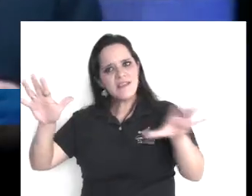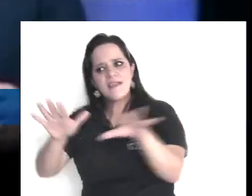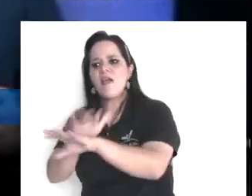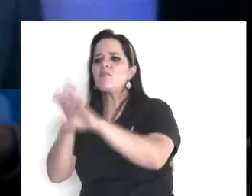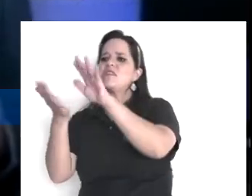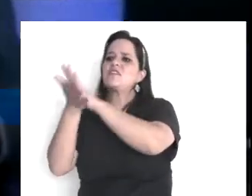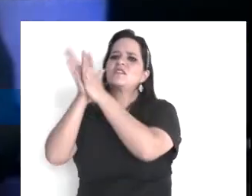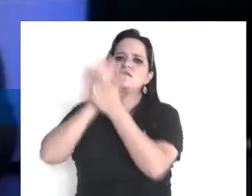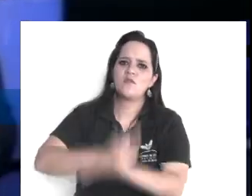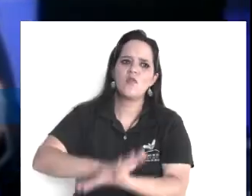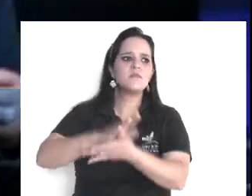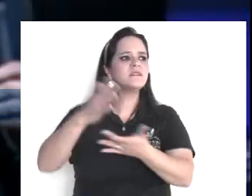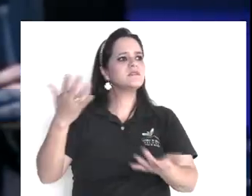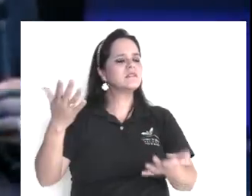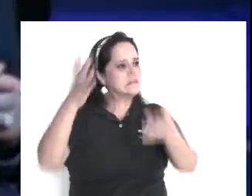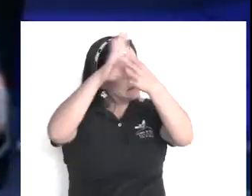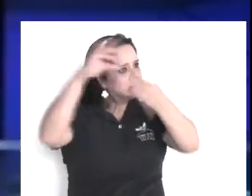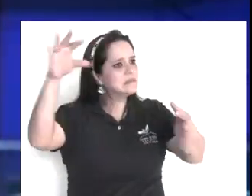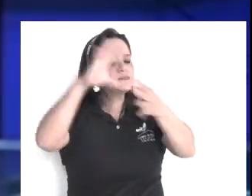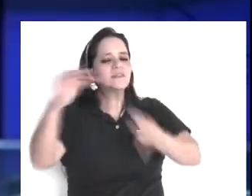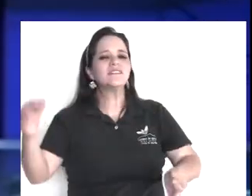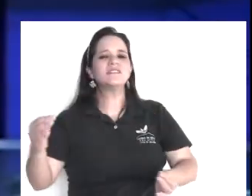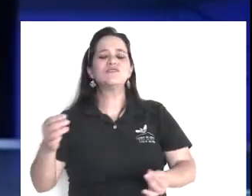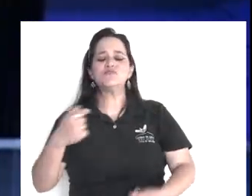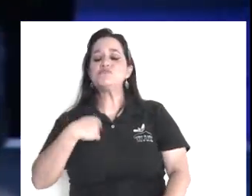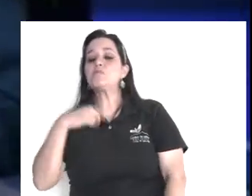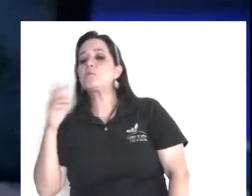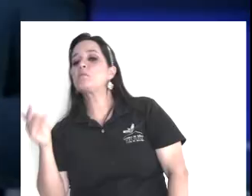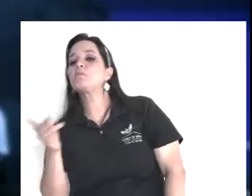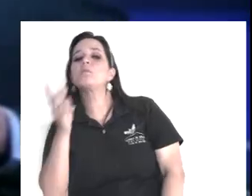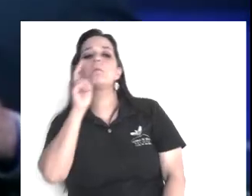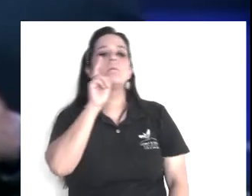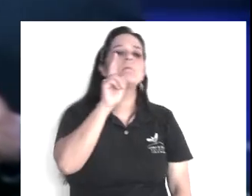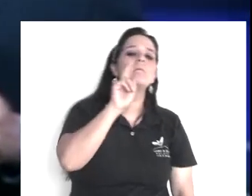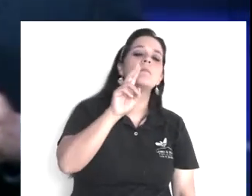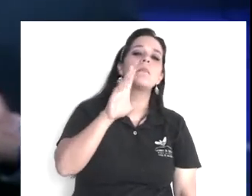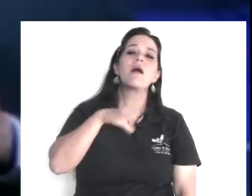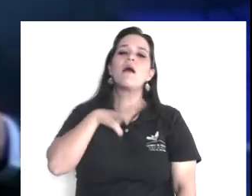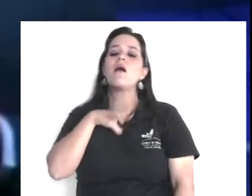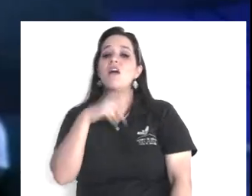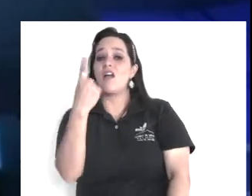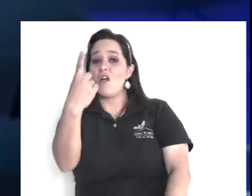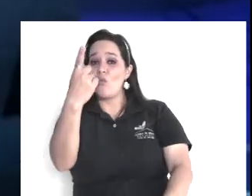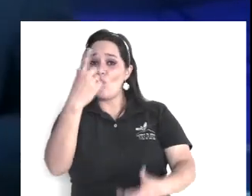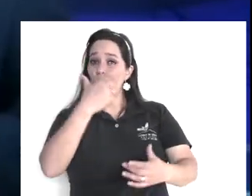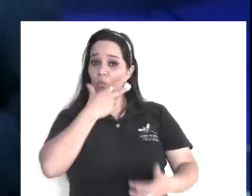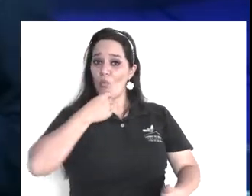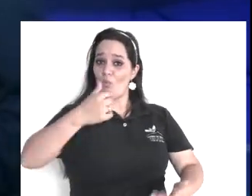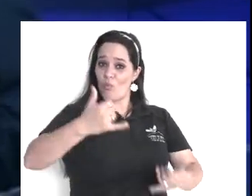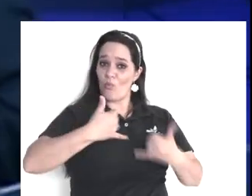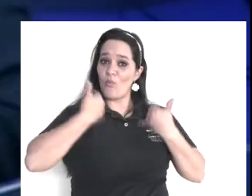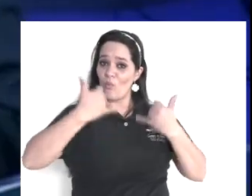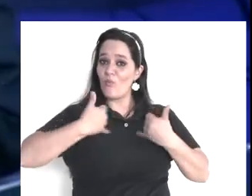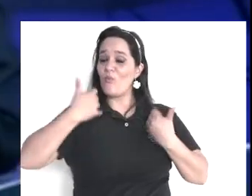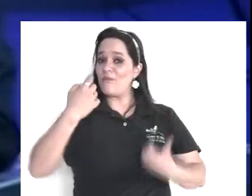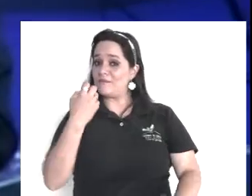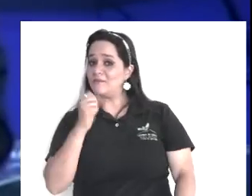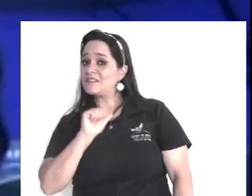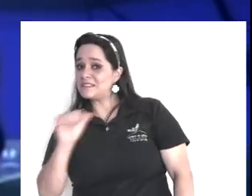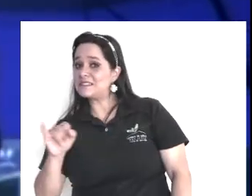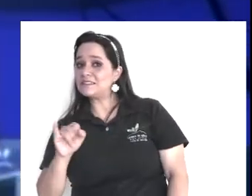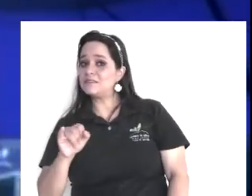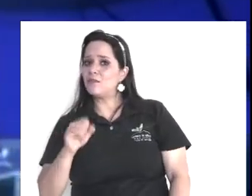escribas tonterías, no te creas los rumores, habrá alguno, pregunto yo, cuando menos uno,